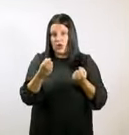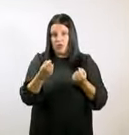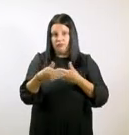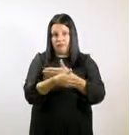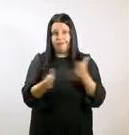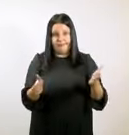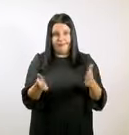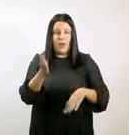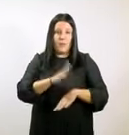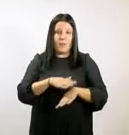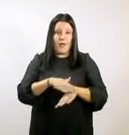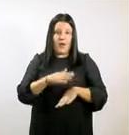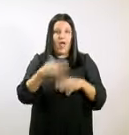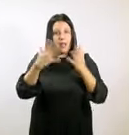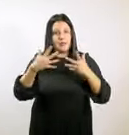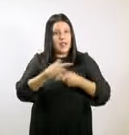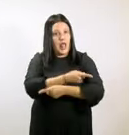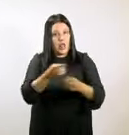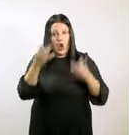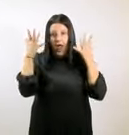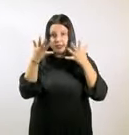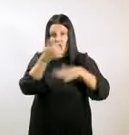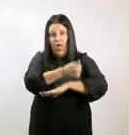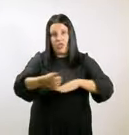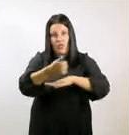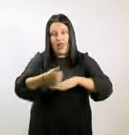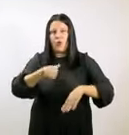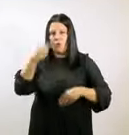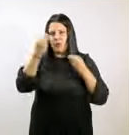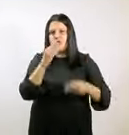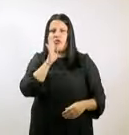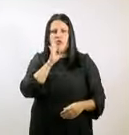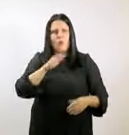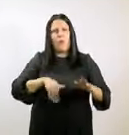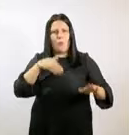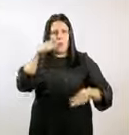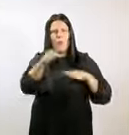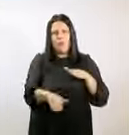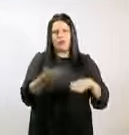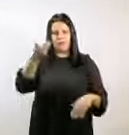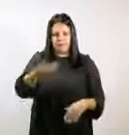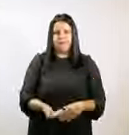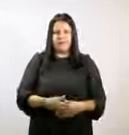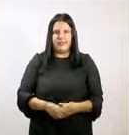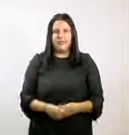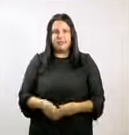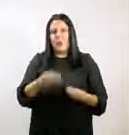de las administraciones de nuestra comunidad en la atención al ciudadano será un paso que ahonde en la perspectiva correcta. Muchas gracias.